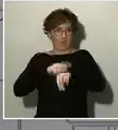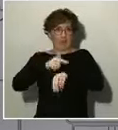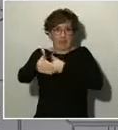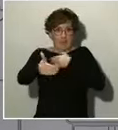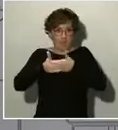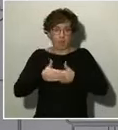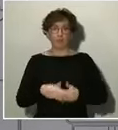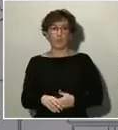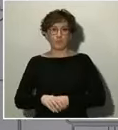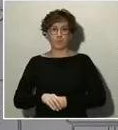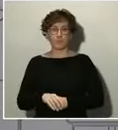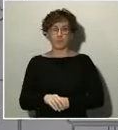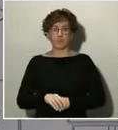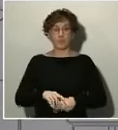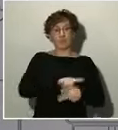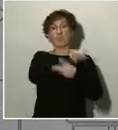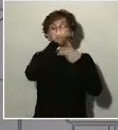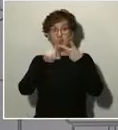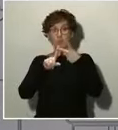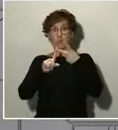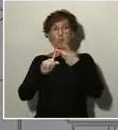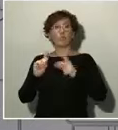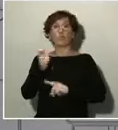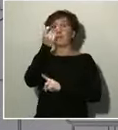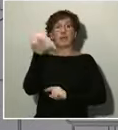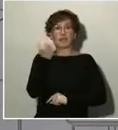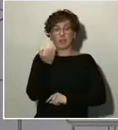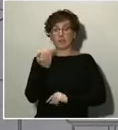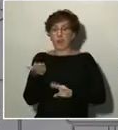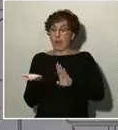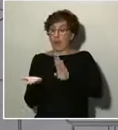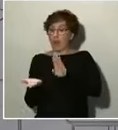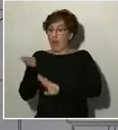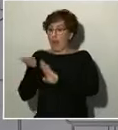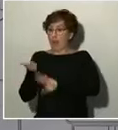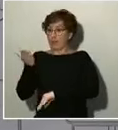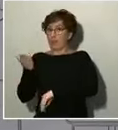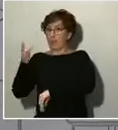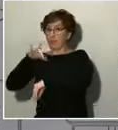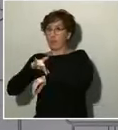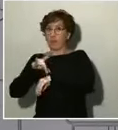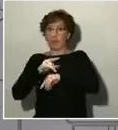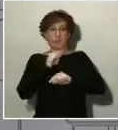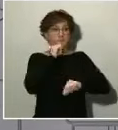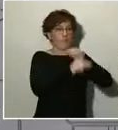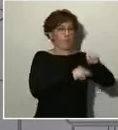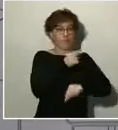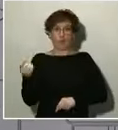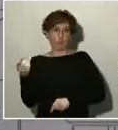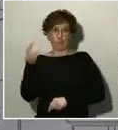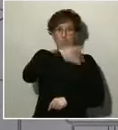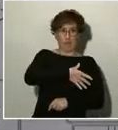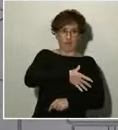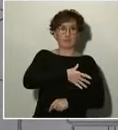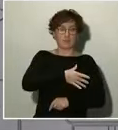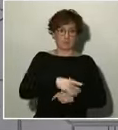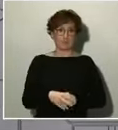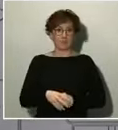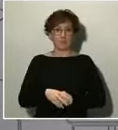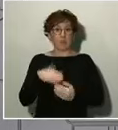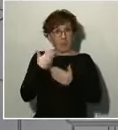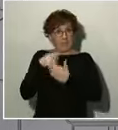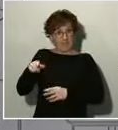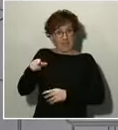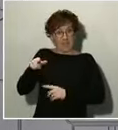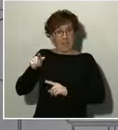el saldo de altas médicas sea superior al de nuevos infectados. Van a transcurrir semanas entre el